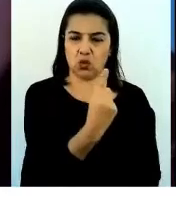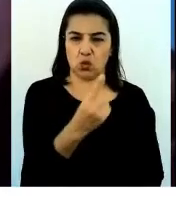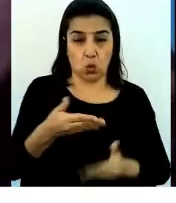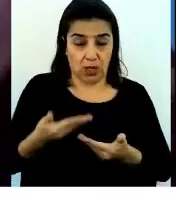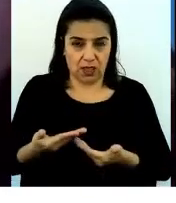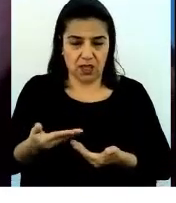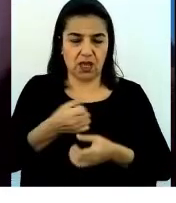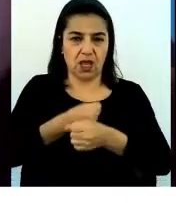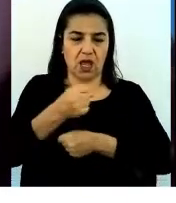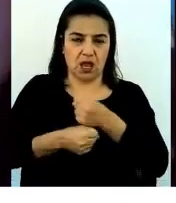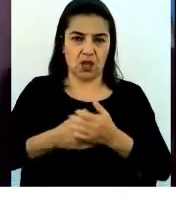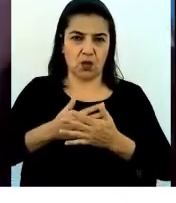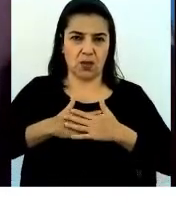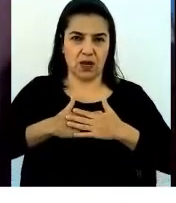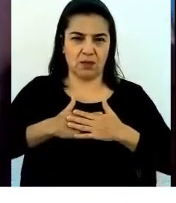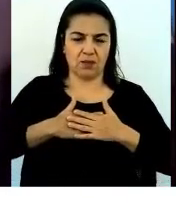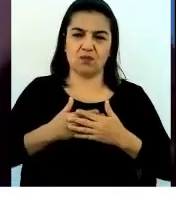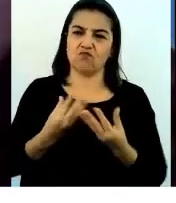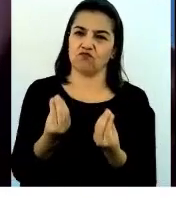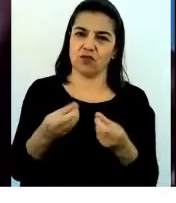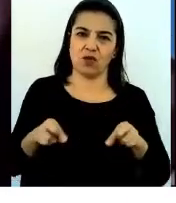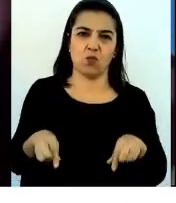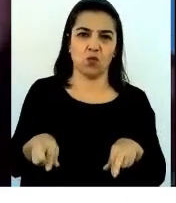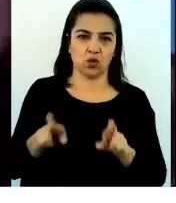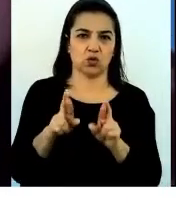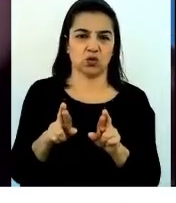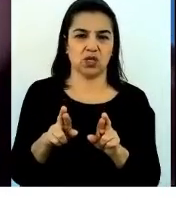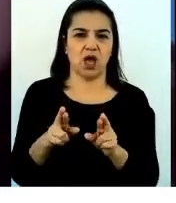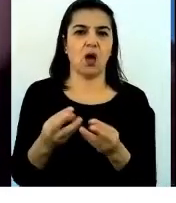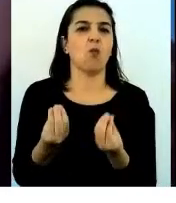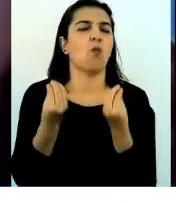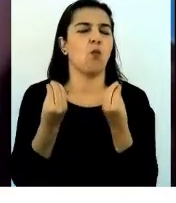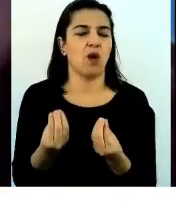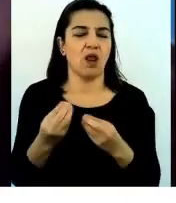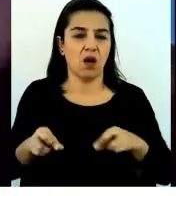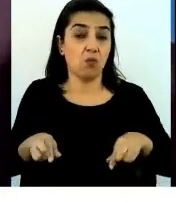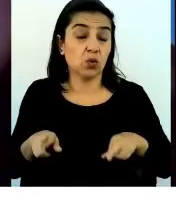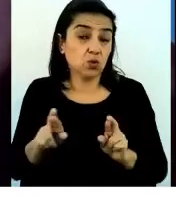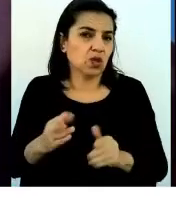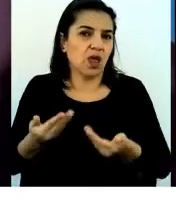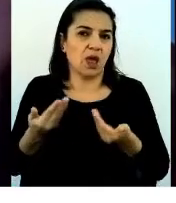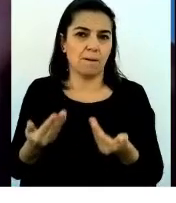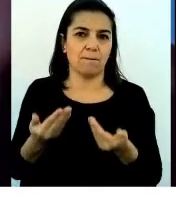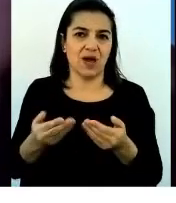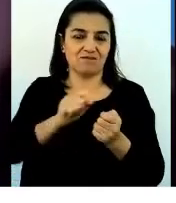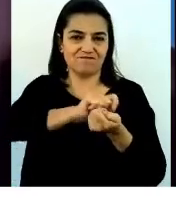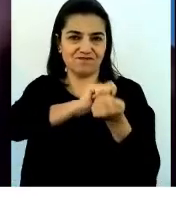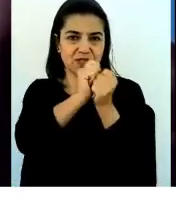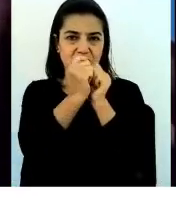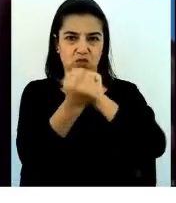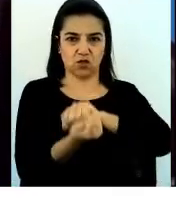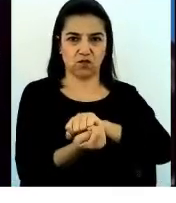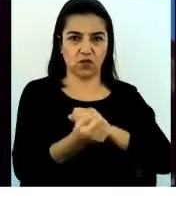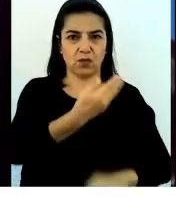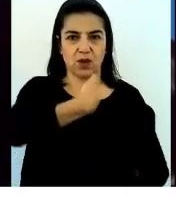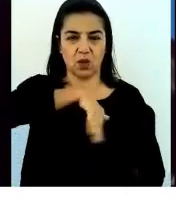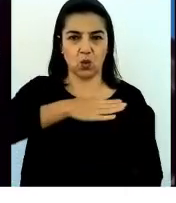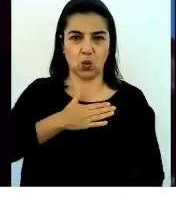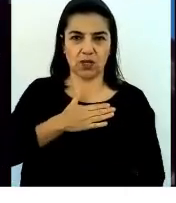muy buena oportunidad, muy buena oportunidad para transformar nuestra